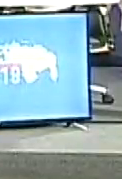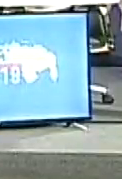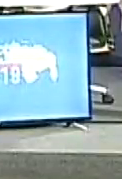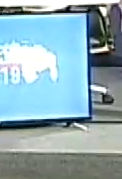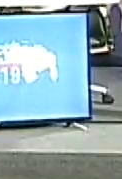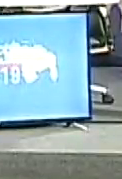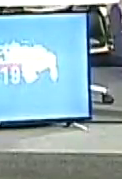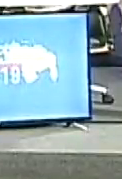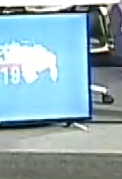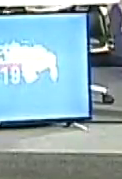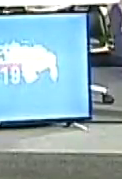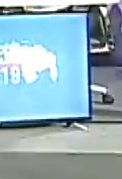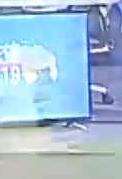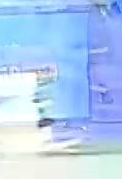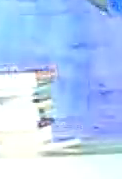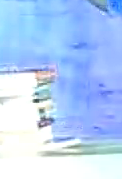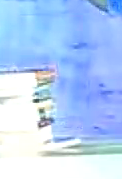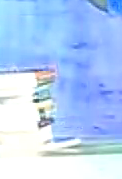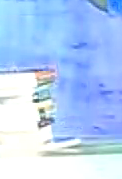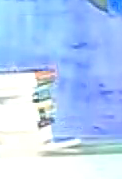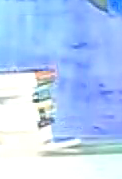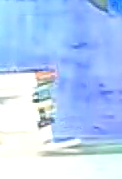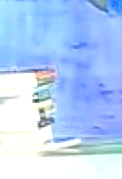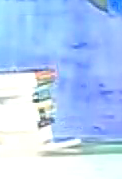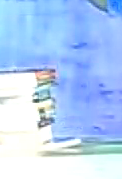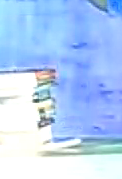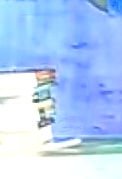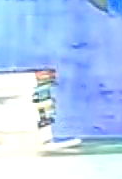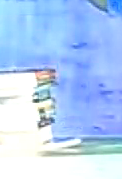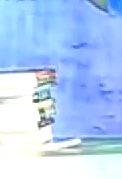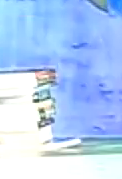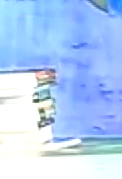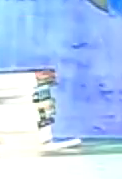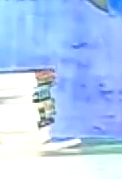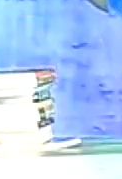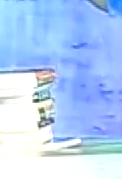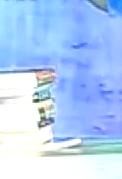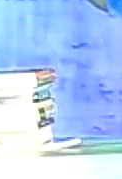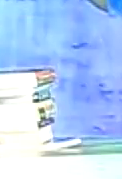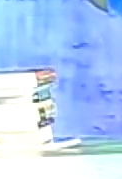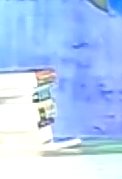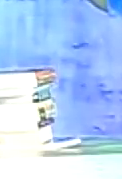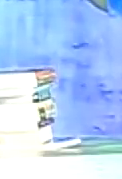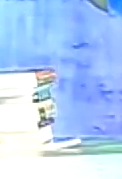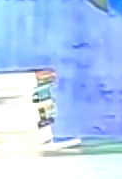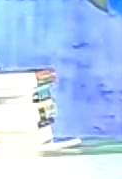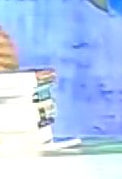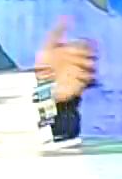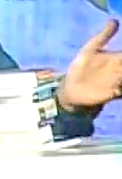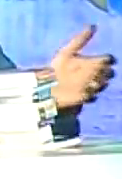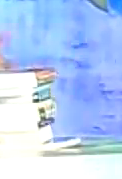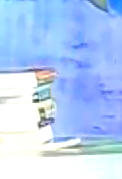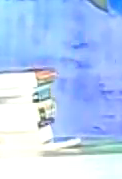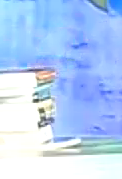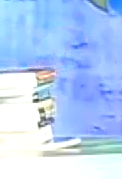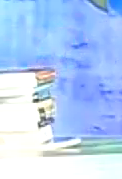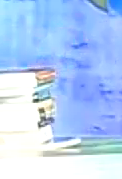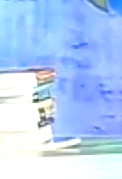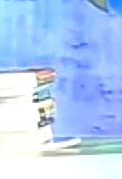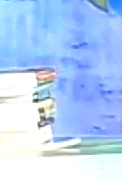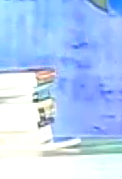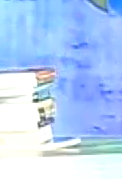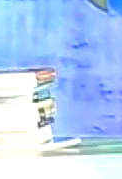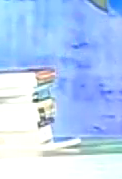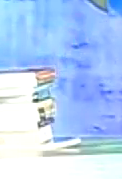brille la patria unida hasta la victoria siempre venceremos buenas tardes buenas noches buen